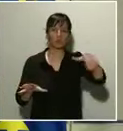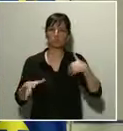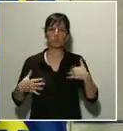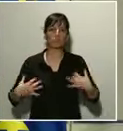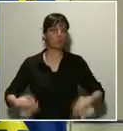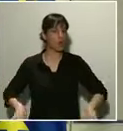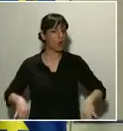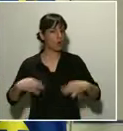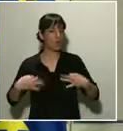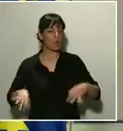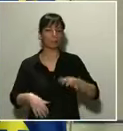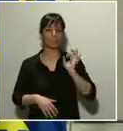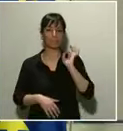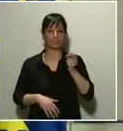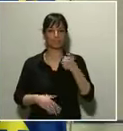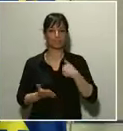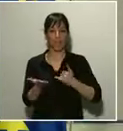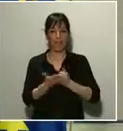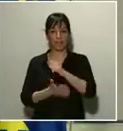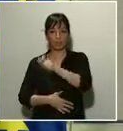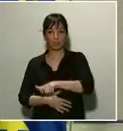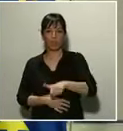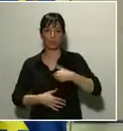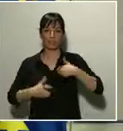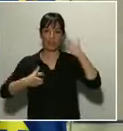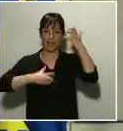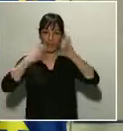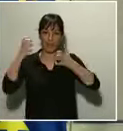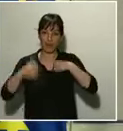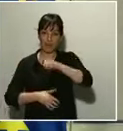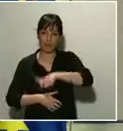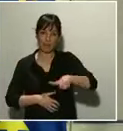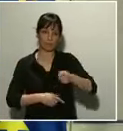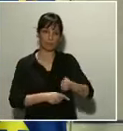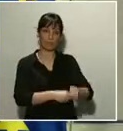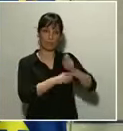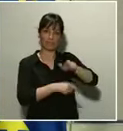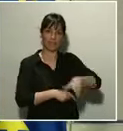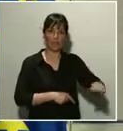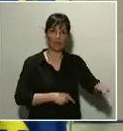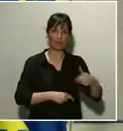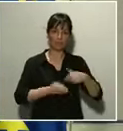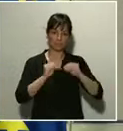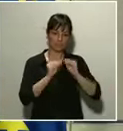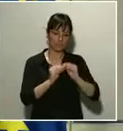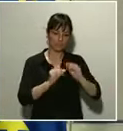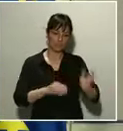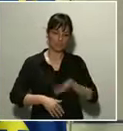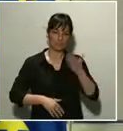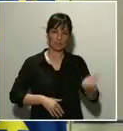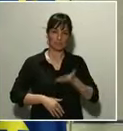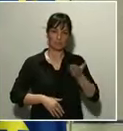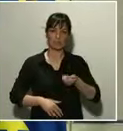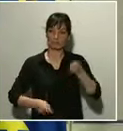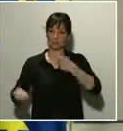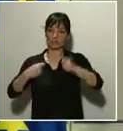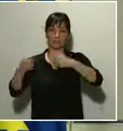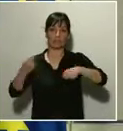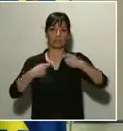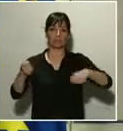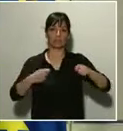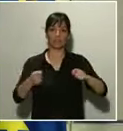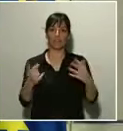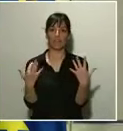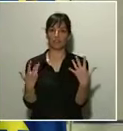ganaderos, pescadores están produciendo y poniendo en el mercado productos frescos que permiten el